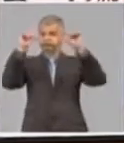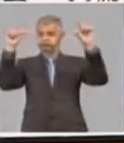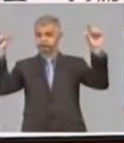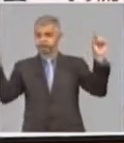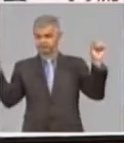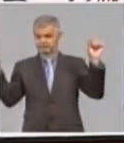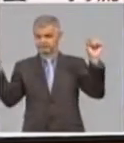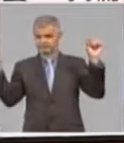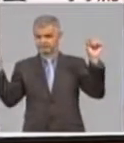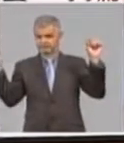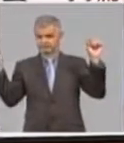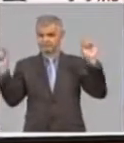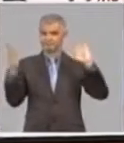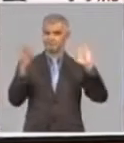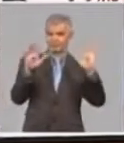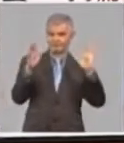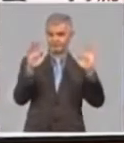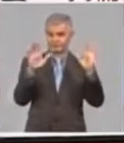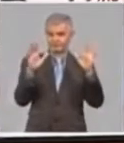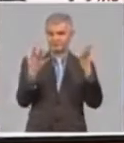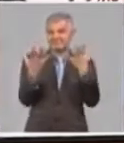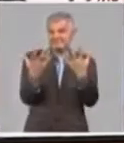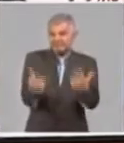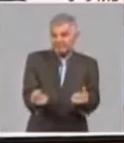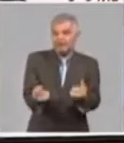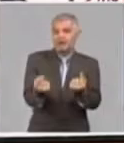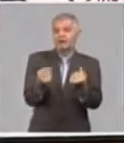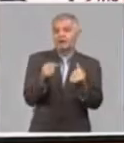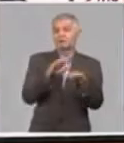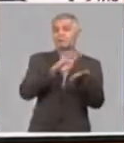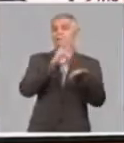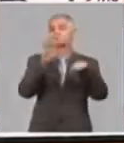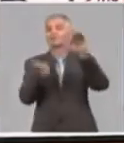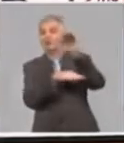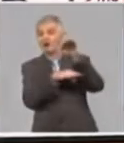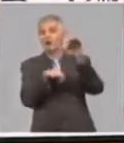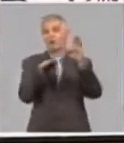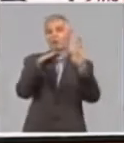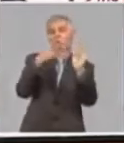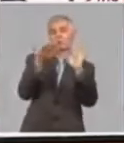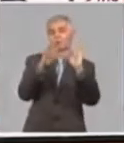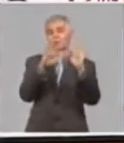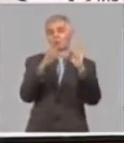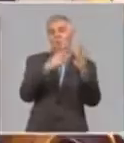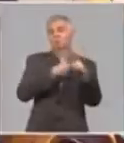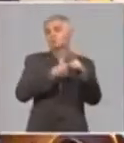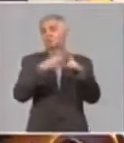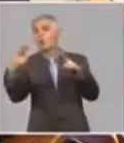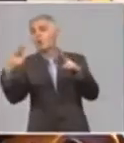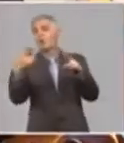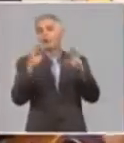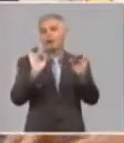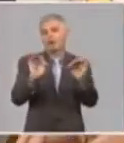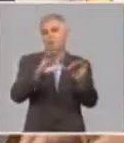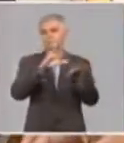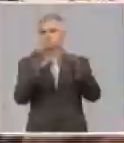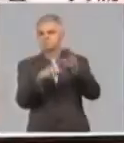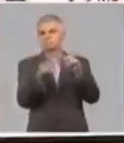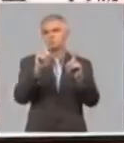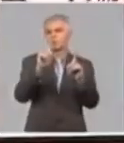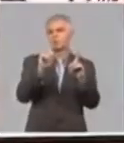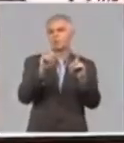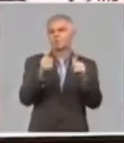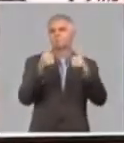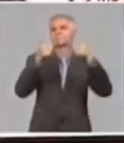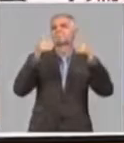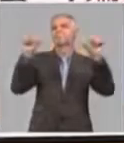comportándose un resultado, digamos, por debajo de la media histórica. ¿Qué ocurrió hoy? ¿No era mala en ese momento? no, en ese momento no era mala.